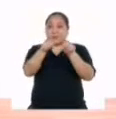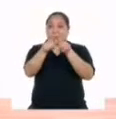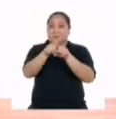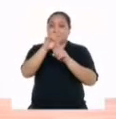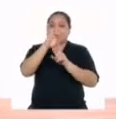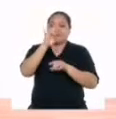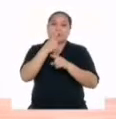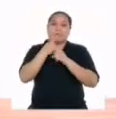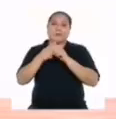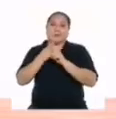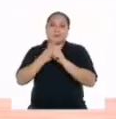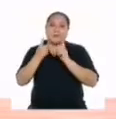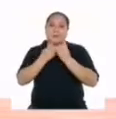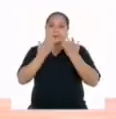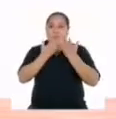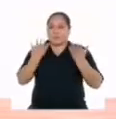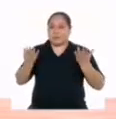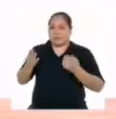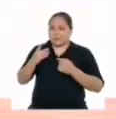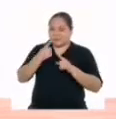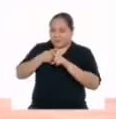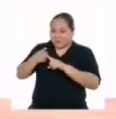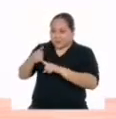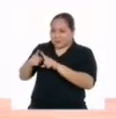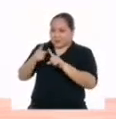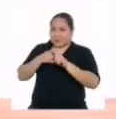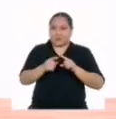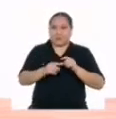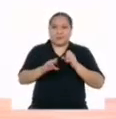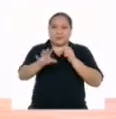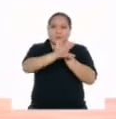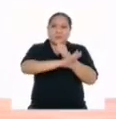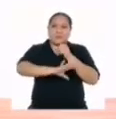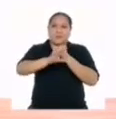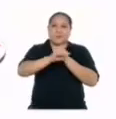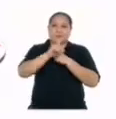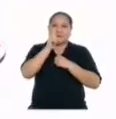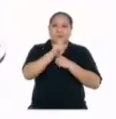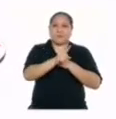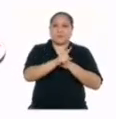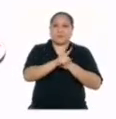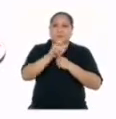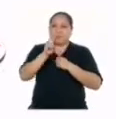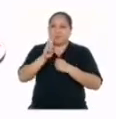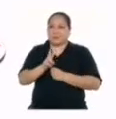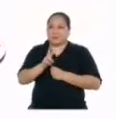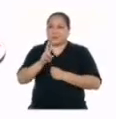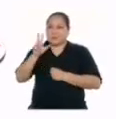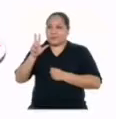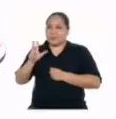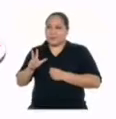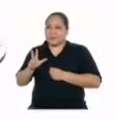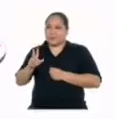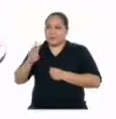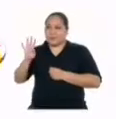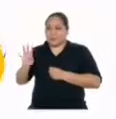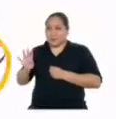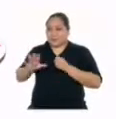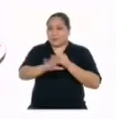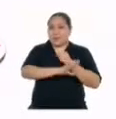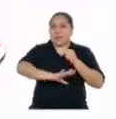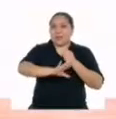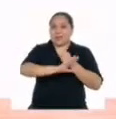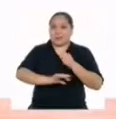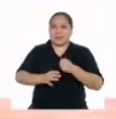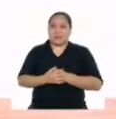utilizar diferentes elementos para diferenciarlas. Vamos con las bases. Base 1, base 2, base 3, base